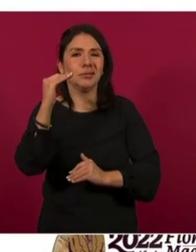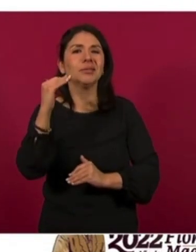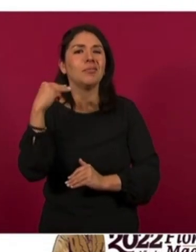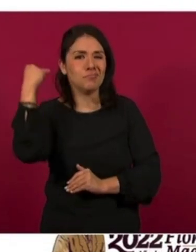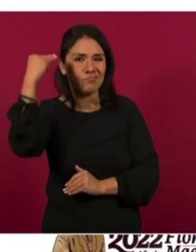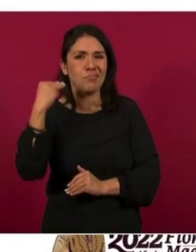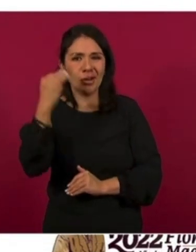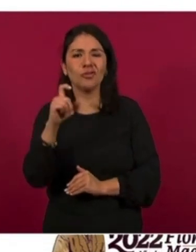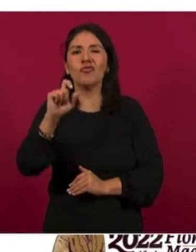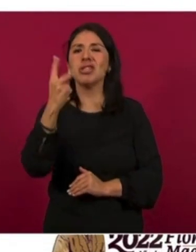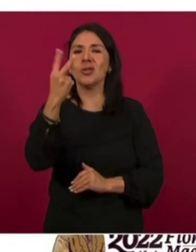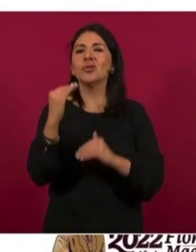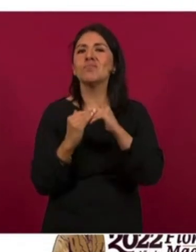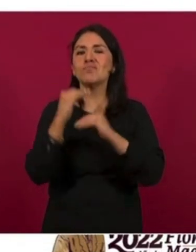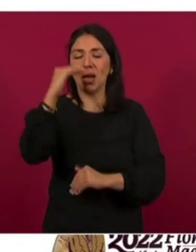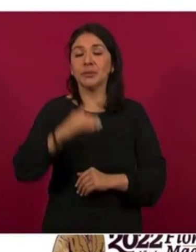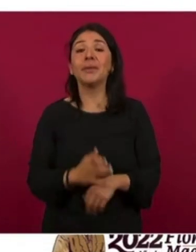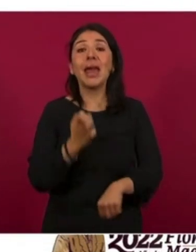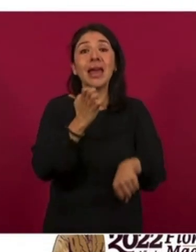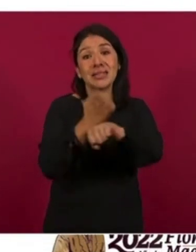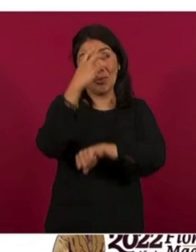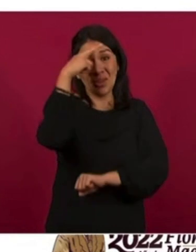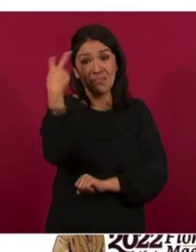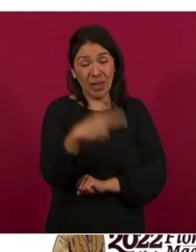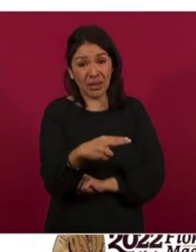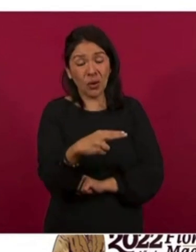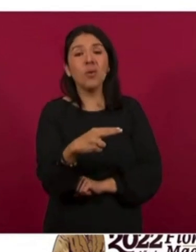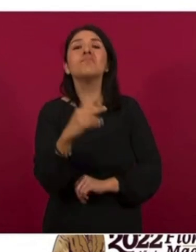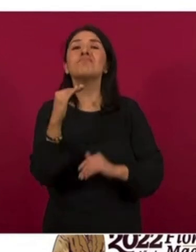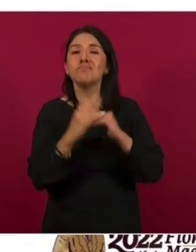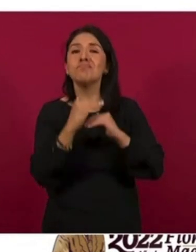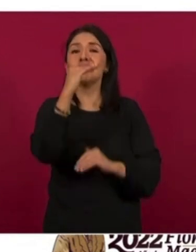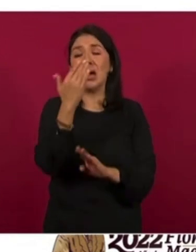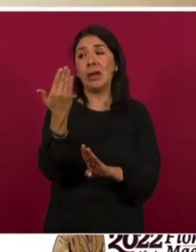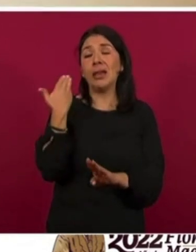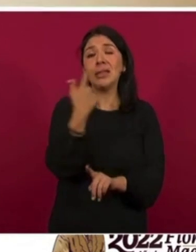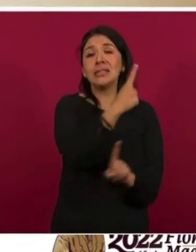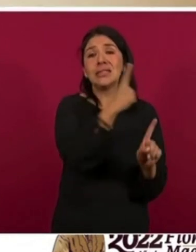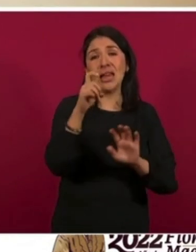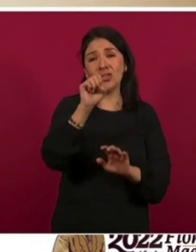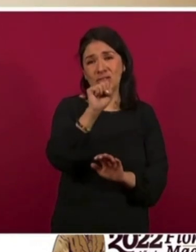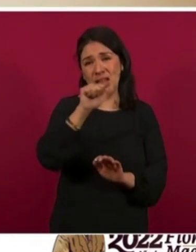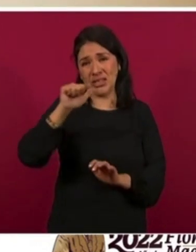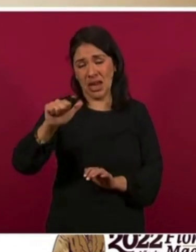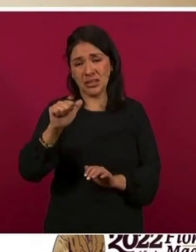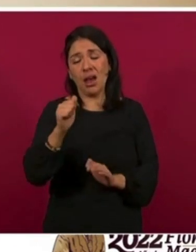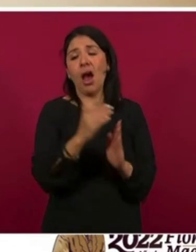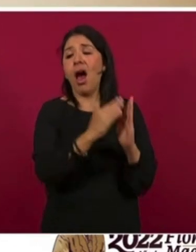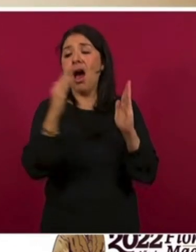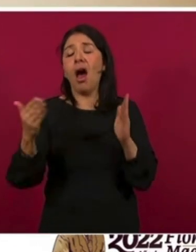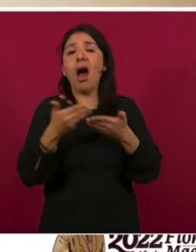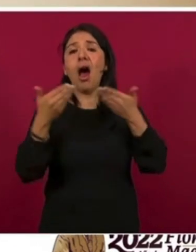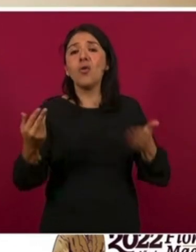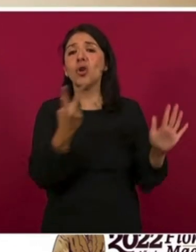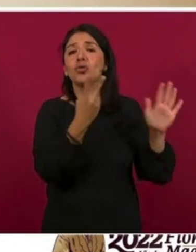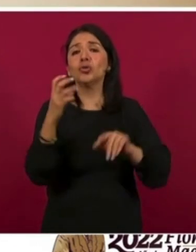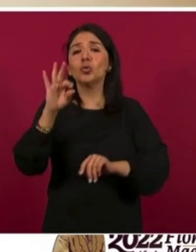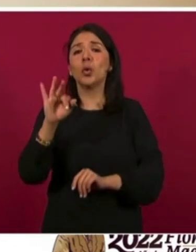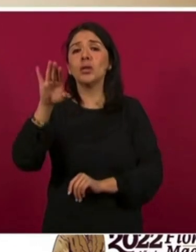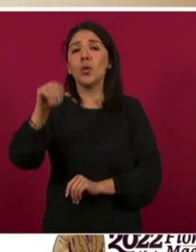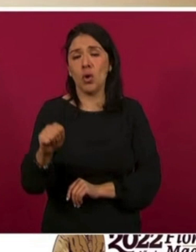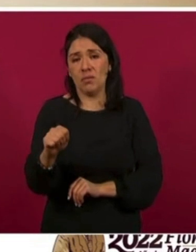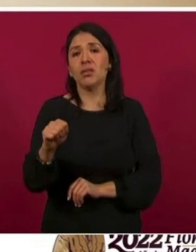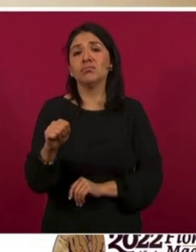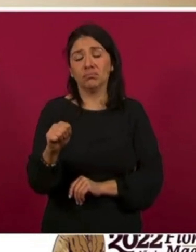mes de marzo. En el Estado de México aumentó de 166 a 249,